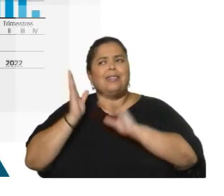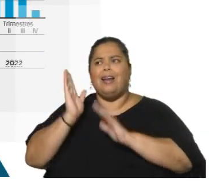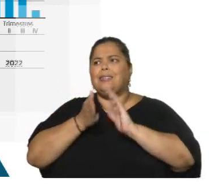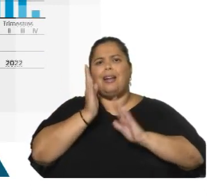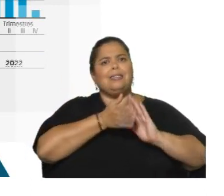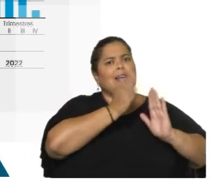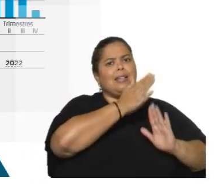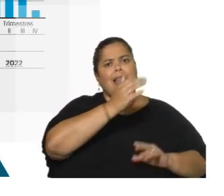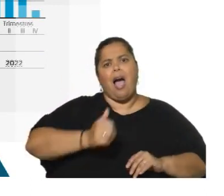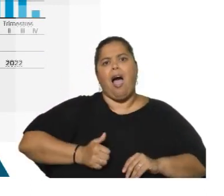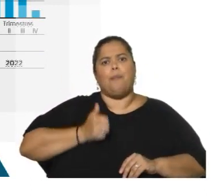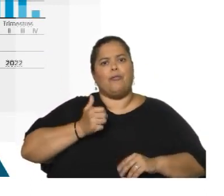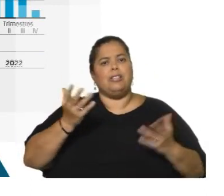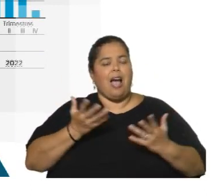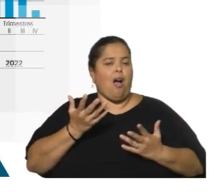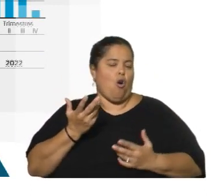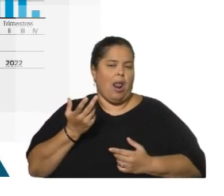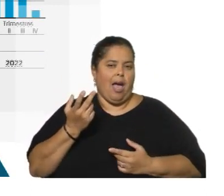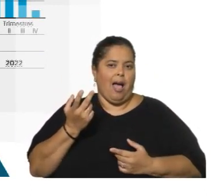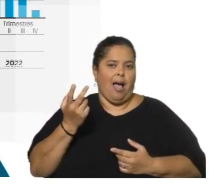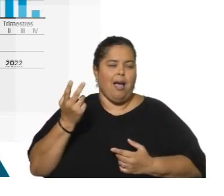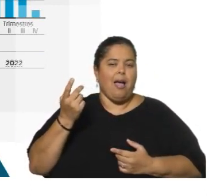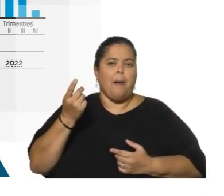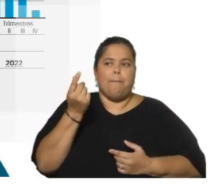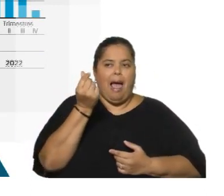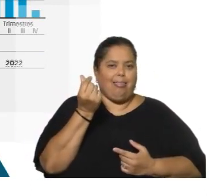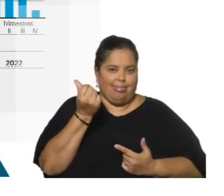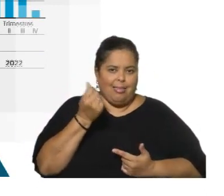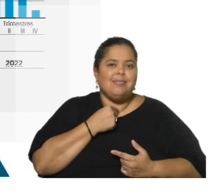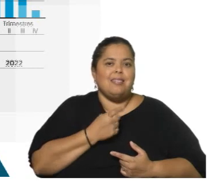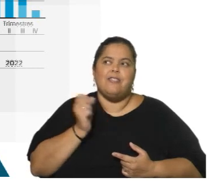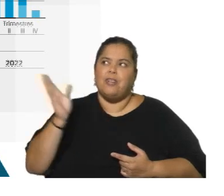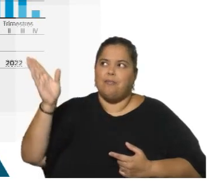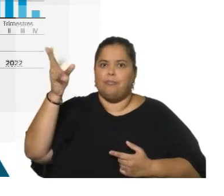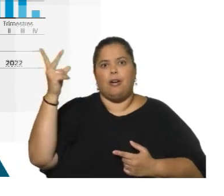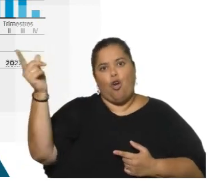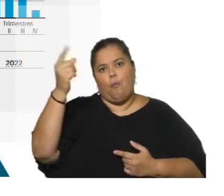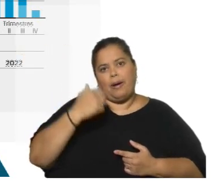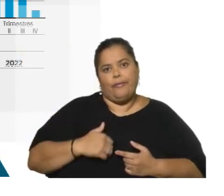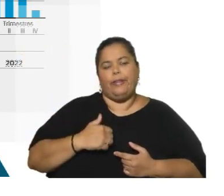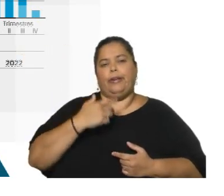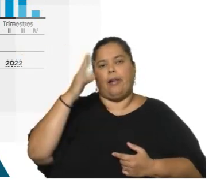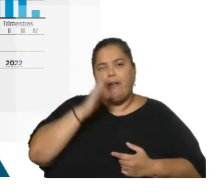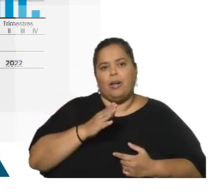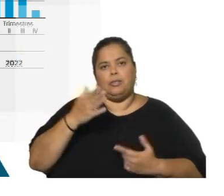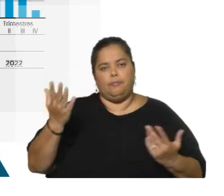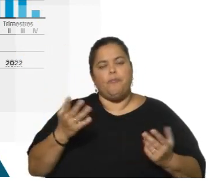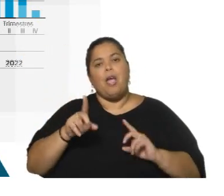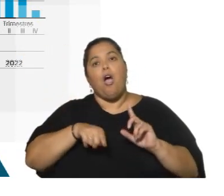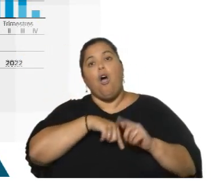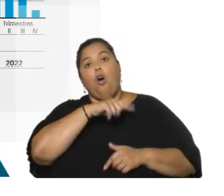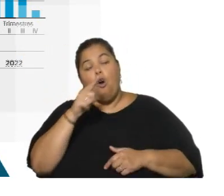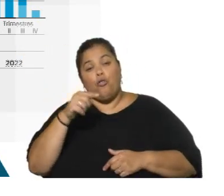aprovechando una ventaja de tipo de cambio. La formación bruta de capital fijo, que es un buen indicador de inversión, una caída de 1